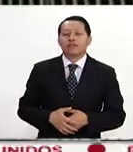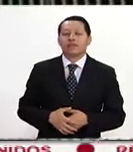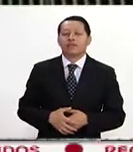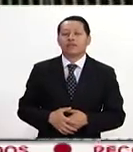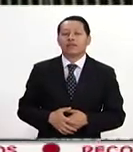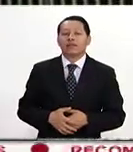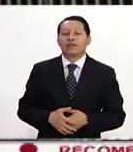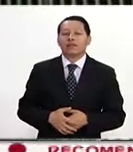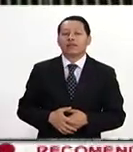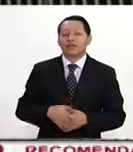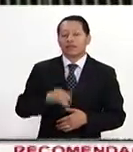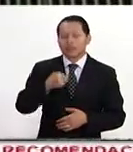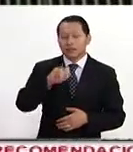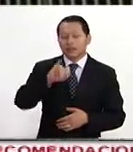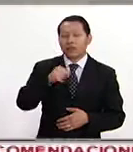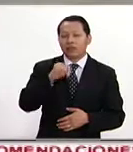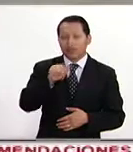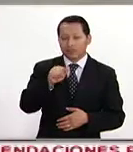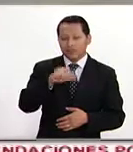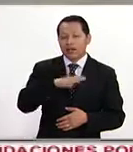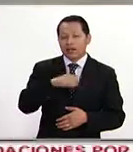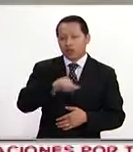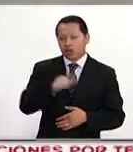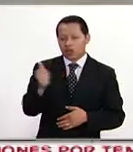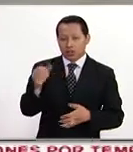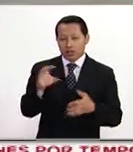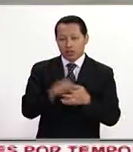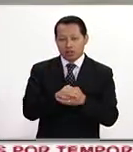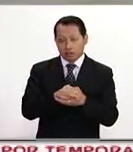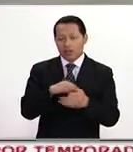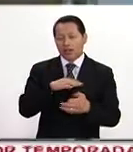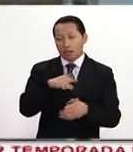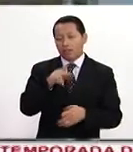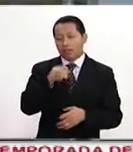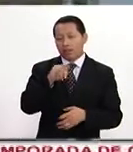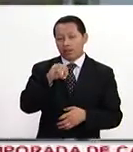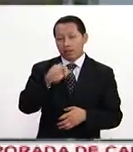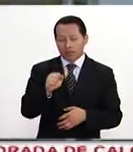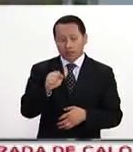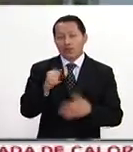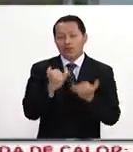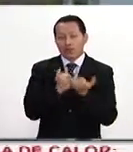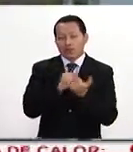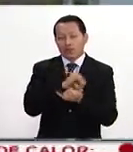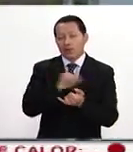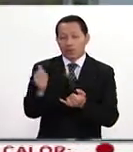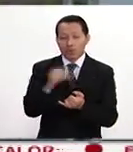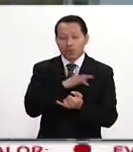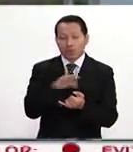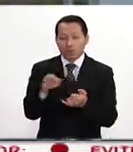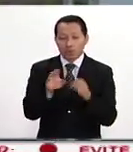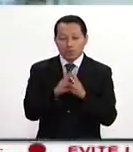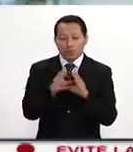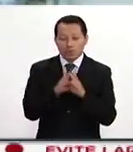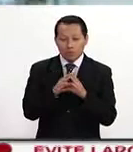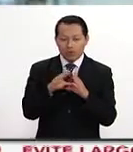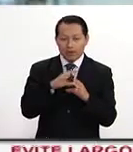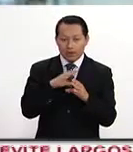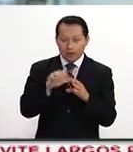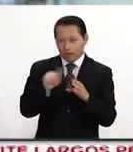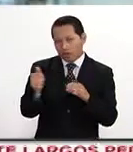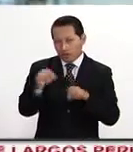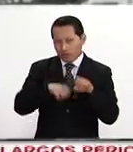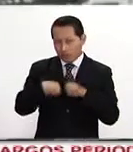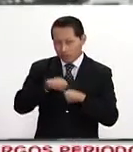Exacto, sí. JBS sería otra trama muy parecida a la de Petrobras y otra trama muy parecida a la de Odebrecht, que es otra empresa